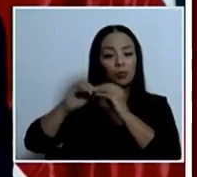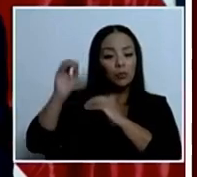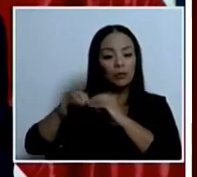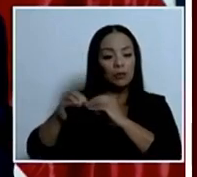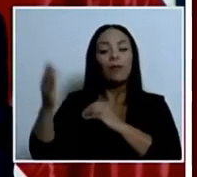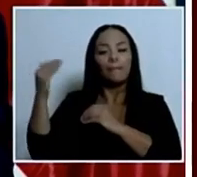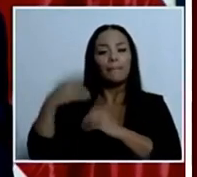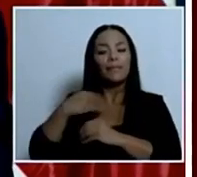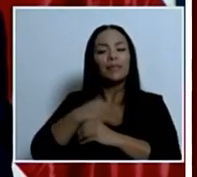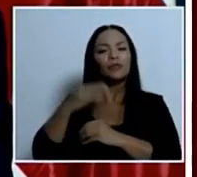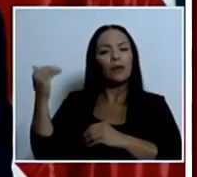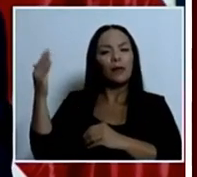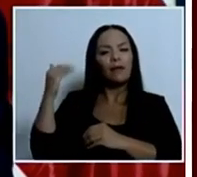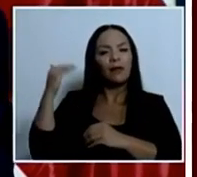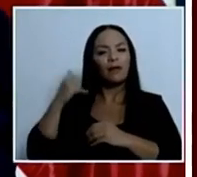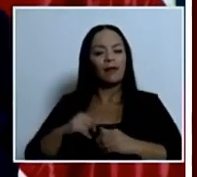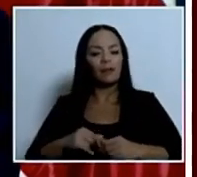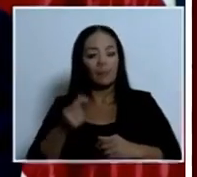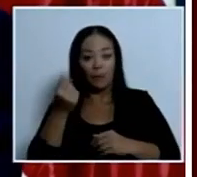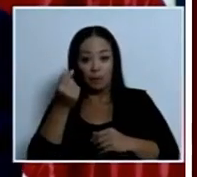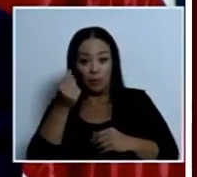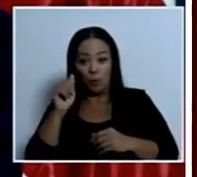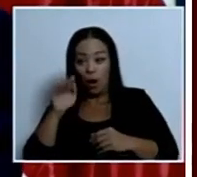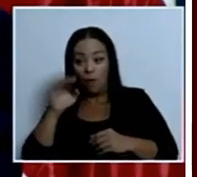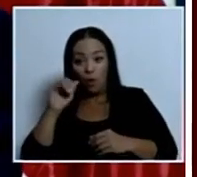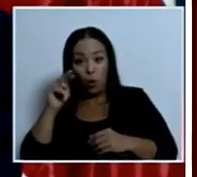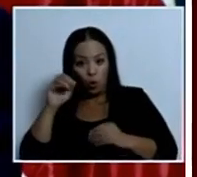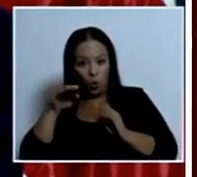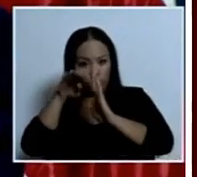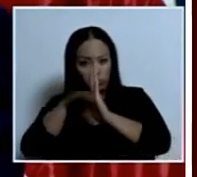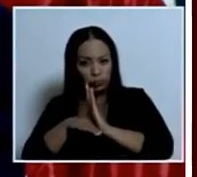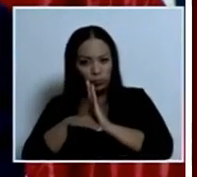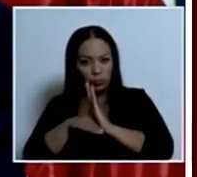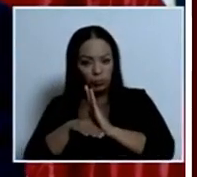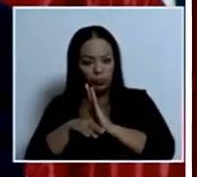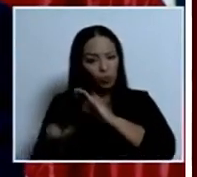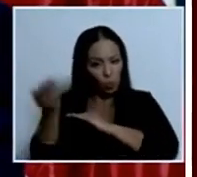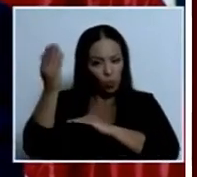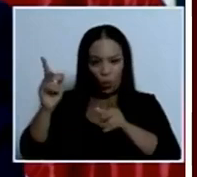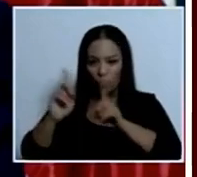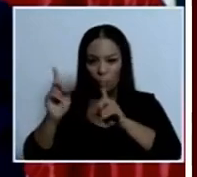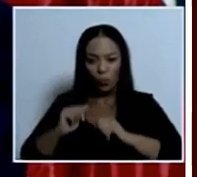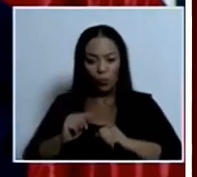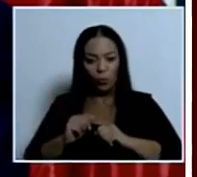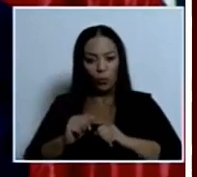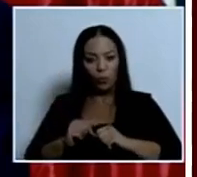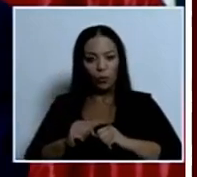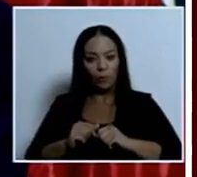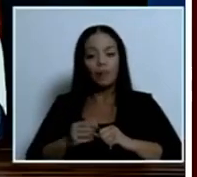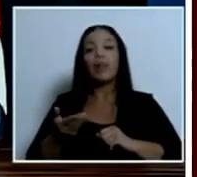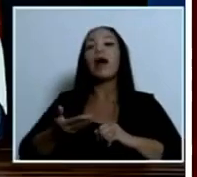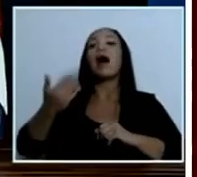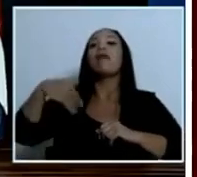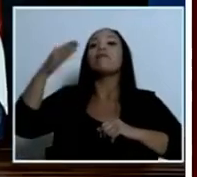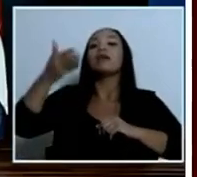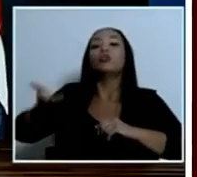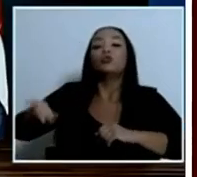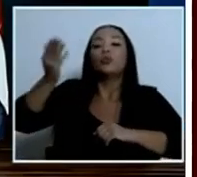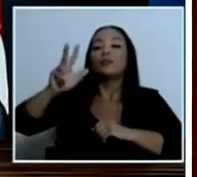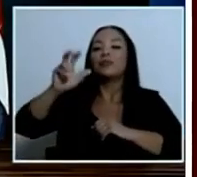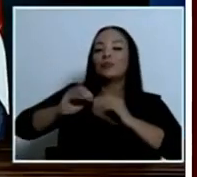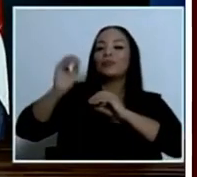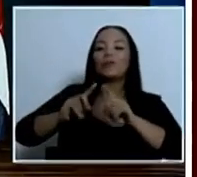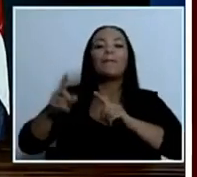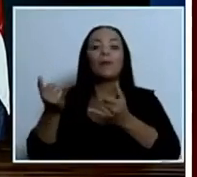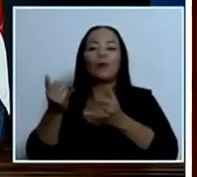devuélvase. Los precios del abono han caído muchísimo. Había subido un 300%, pero ¿cómo estamos ahora?